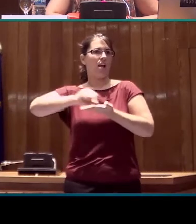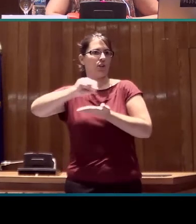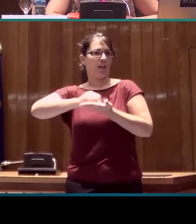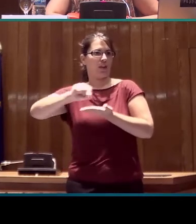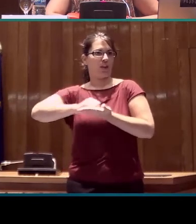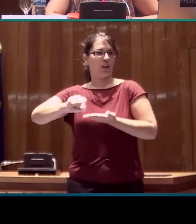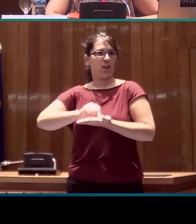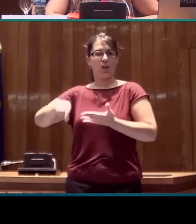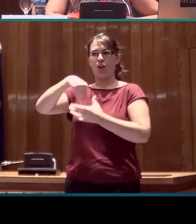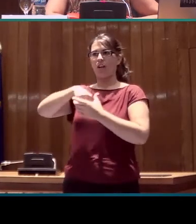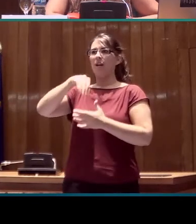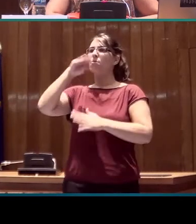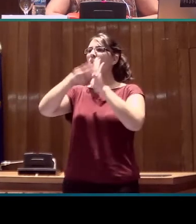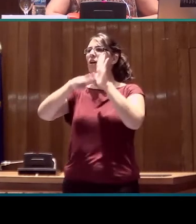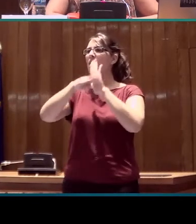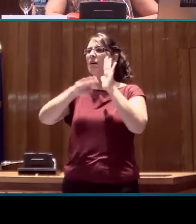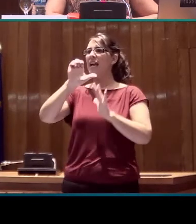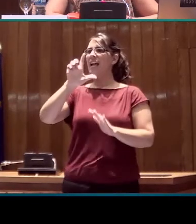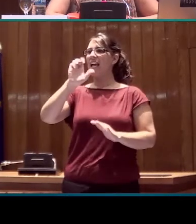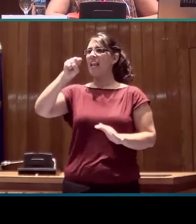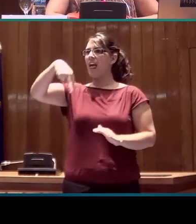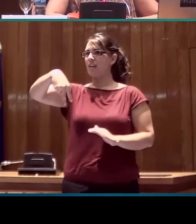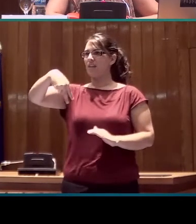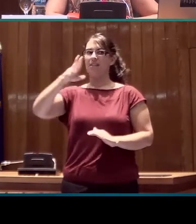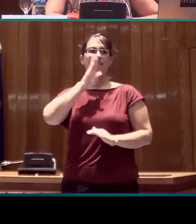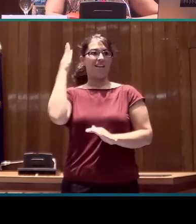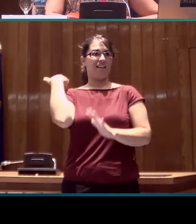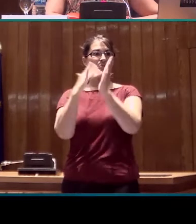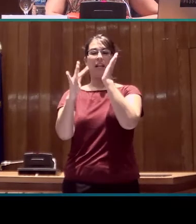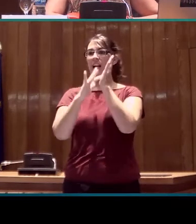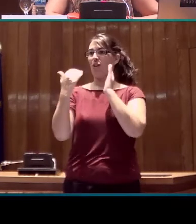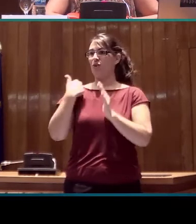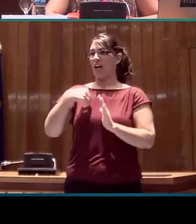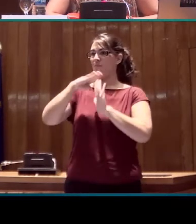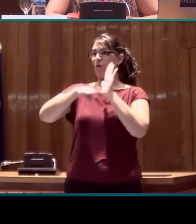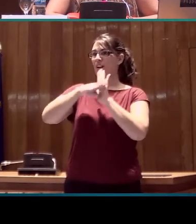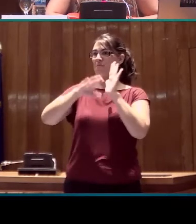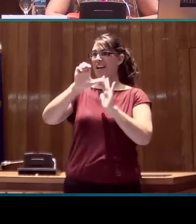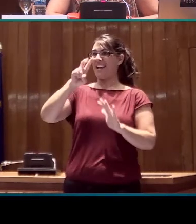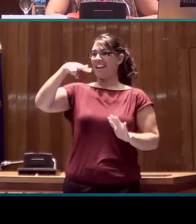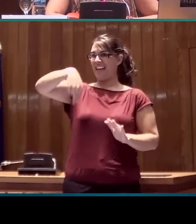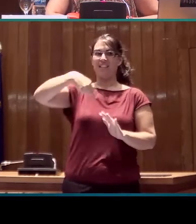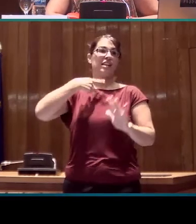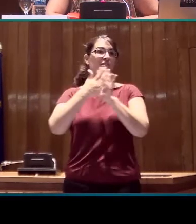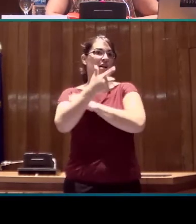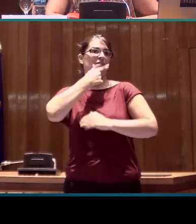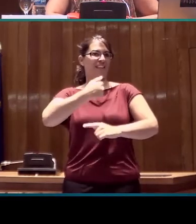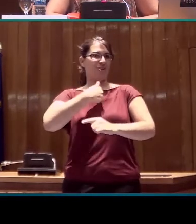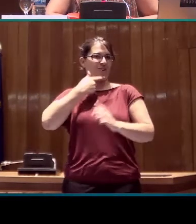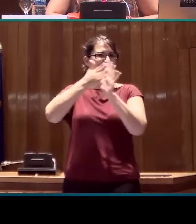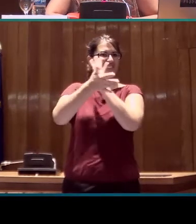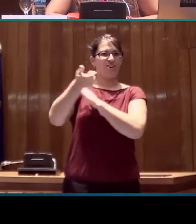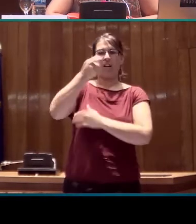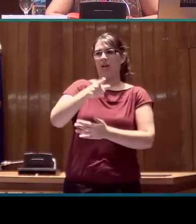aquí el programa ELAM, por lo tanto, también se me ha facilitado mucho esta labor. Y voy a introducir también el